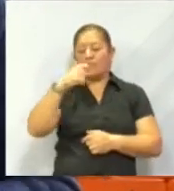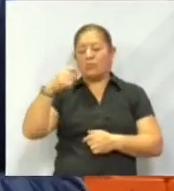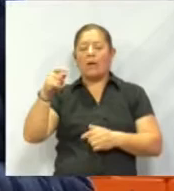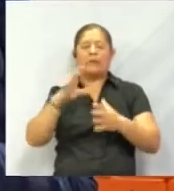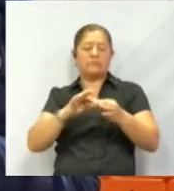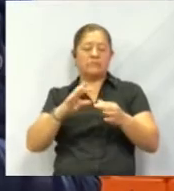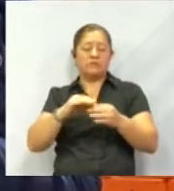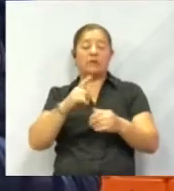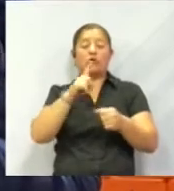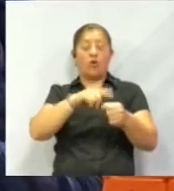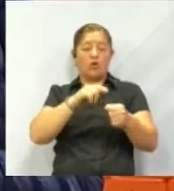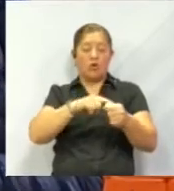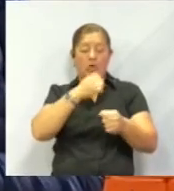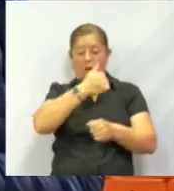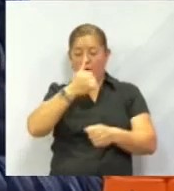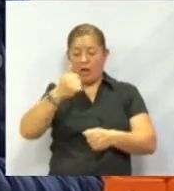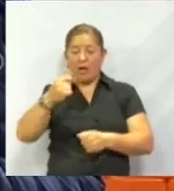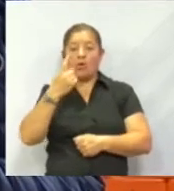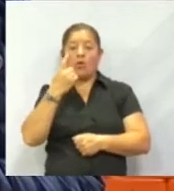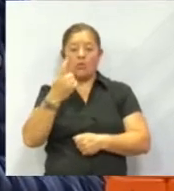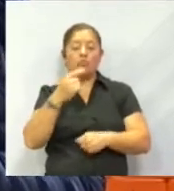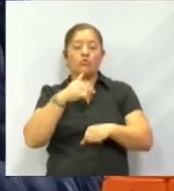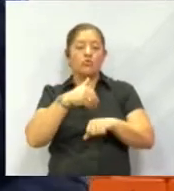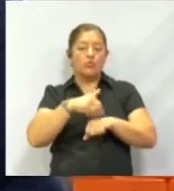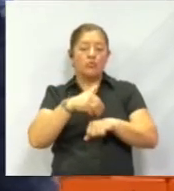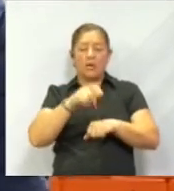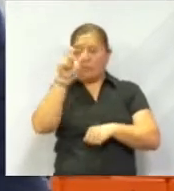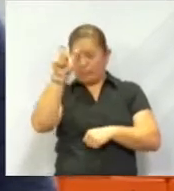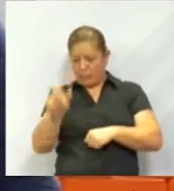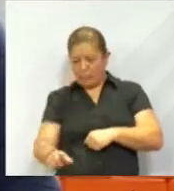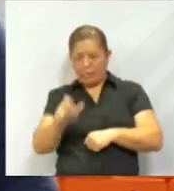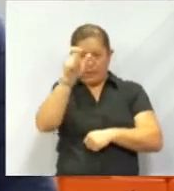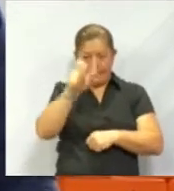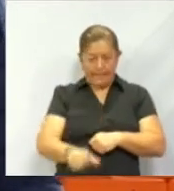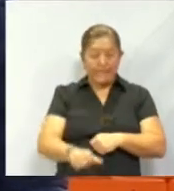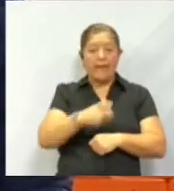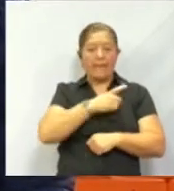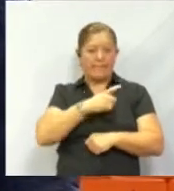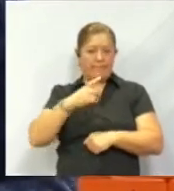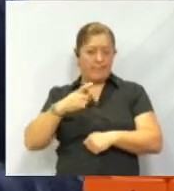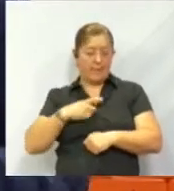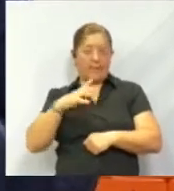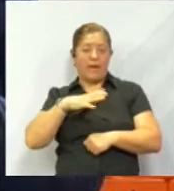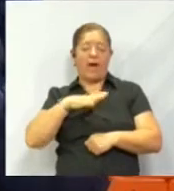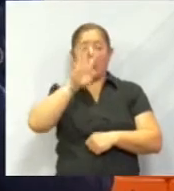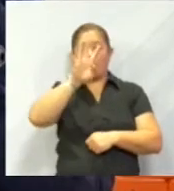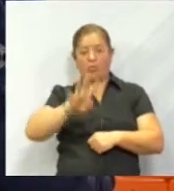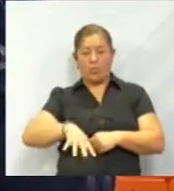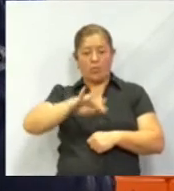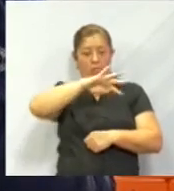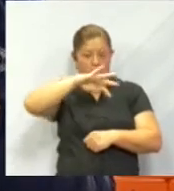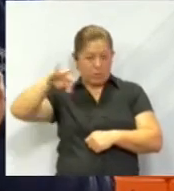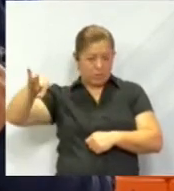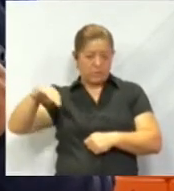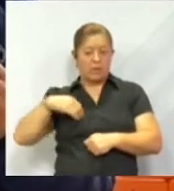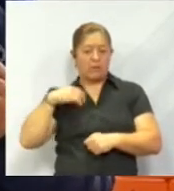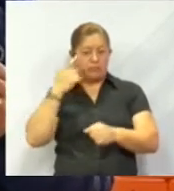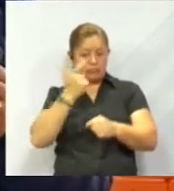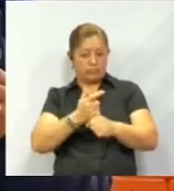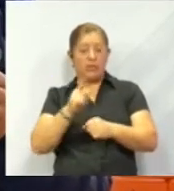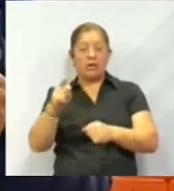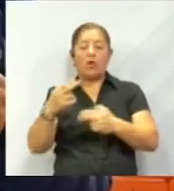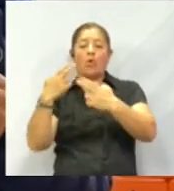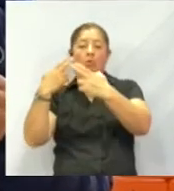cada color corresponde a un dígito en una cantidad. Debe tener una cuadrícula con la identificación de